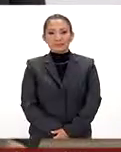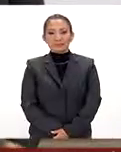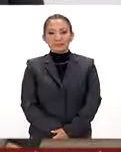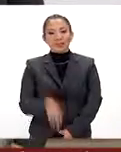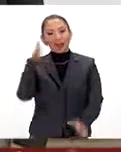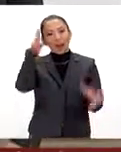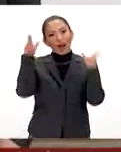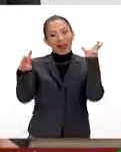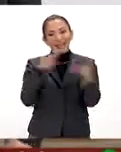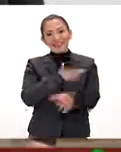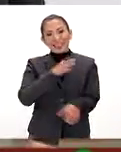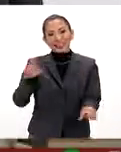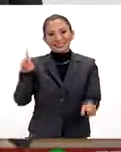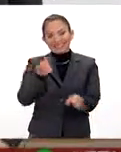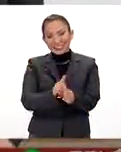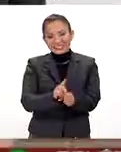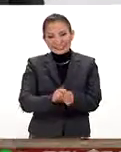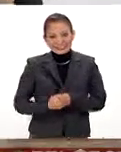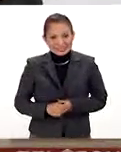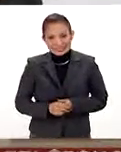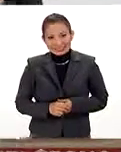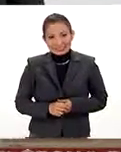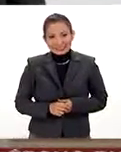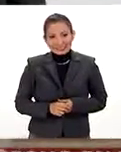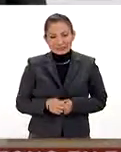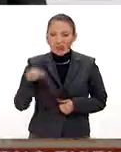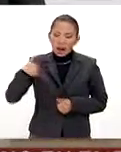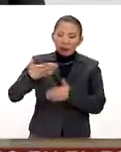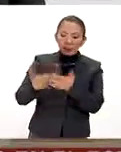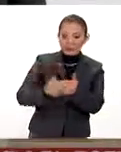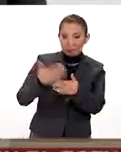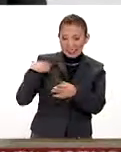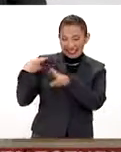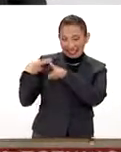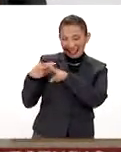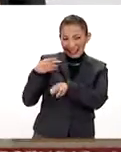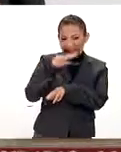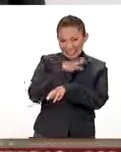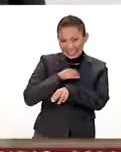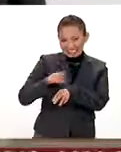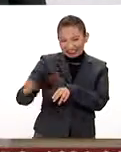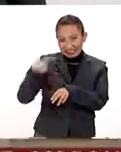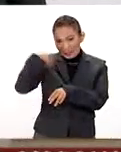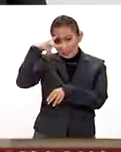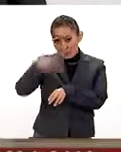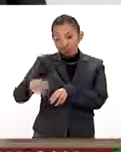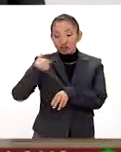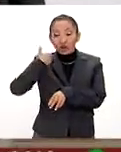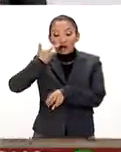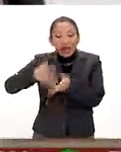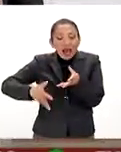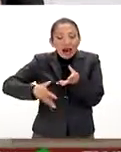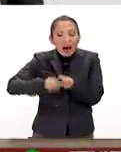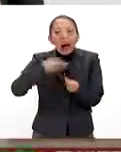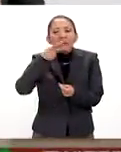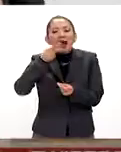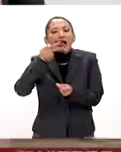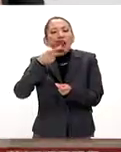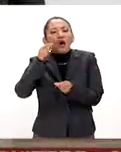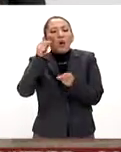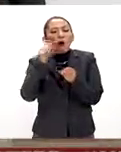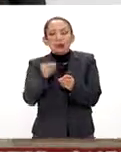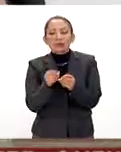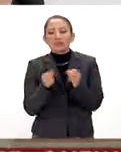Hola, ¿qué tal? Muy buenos días. En el marco de nuestras fiestas patrias, quisiera unirme a las celebraciones hablando de lo